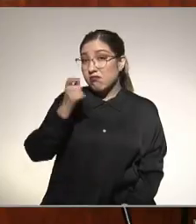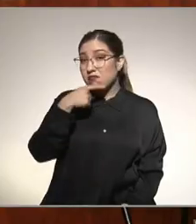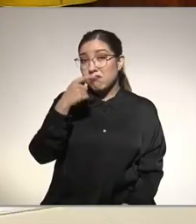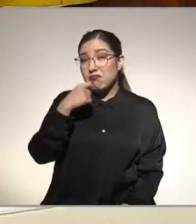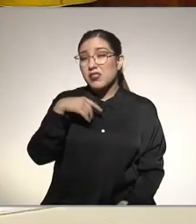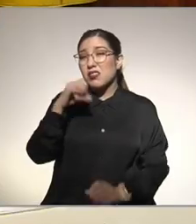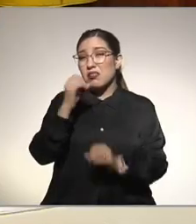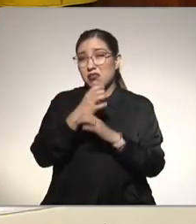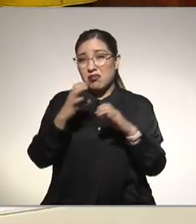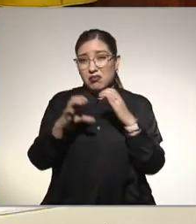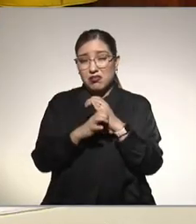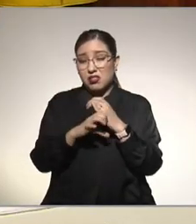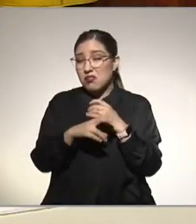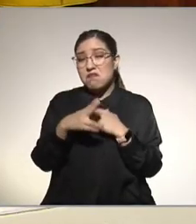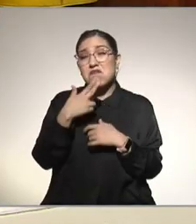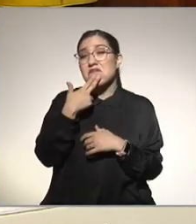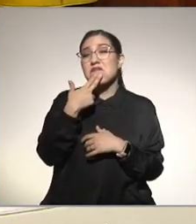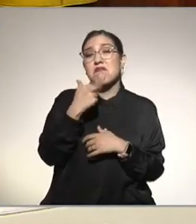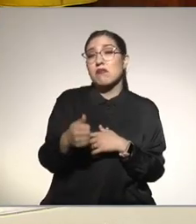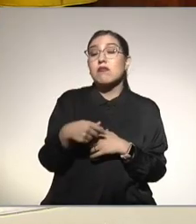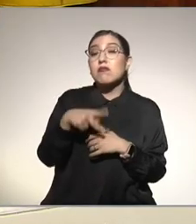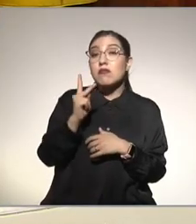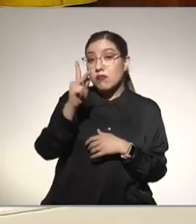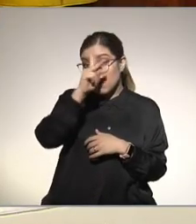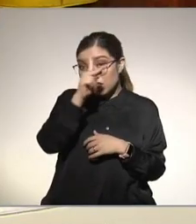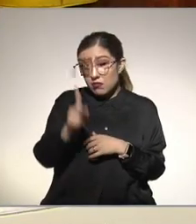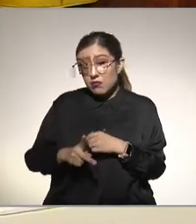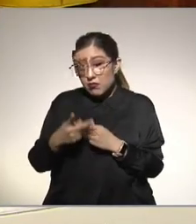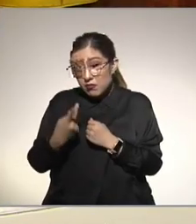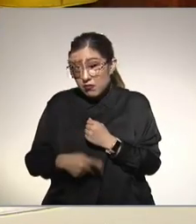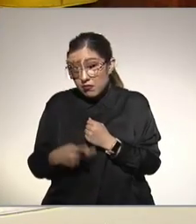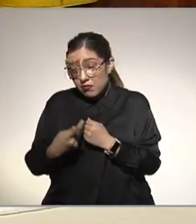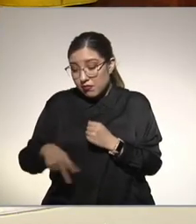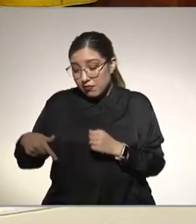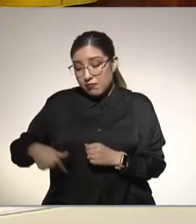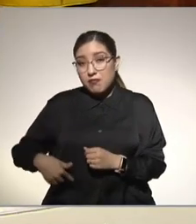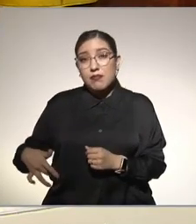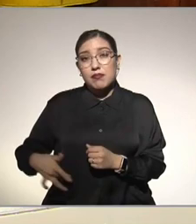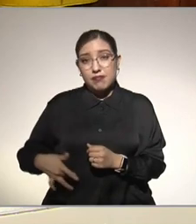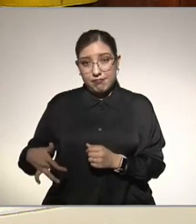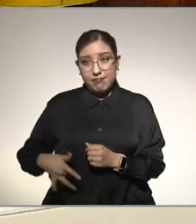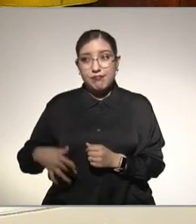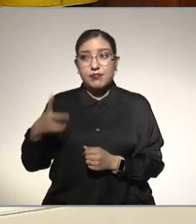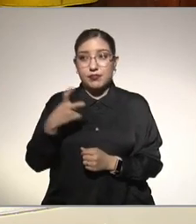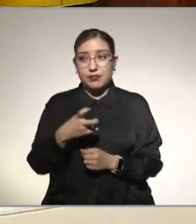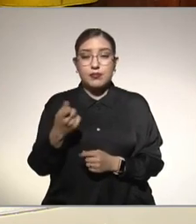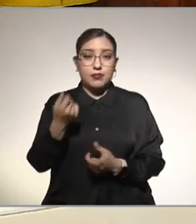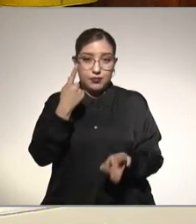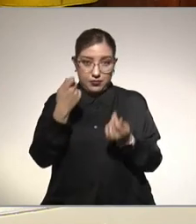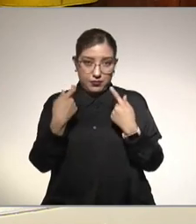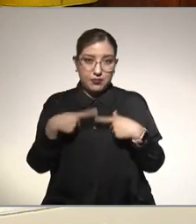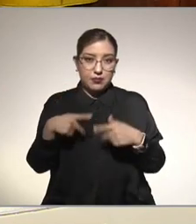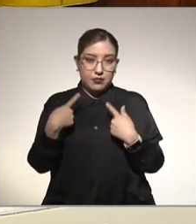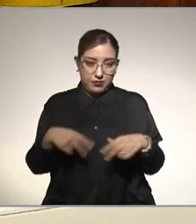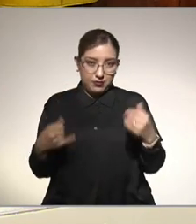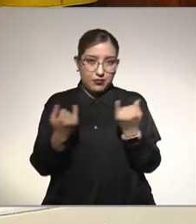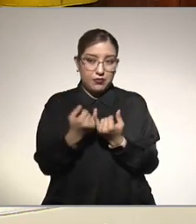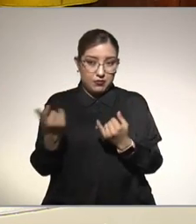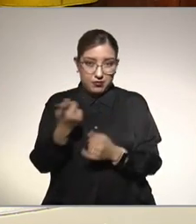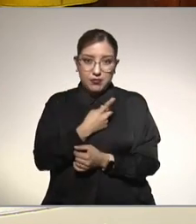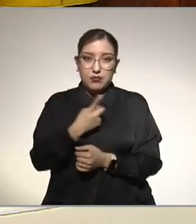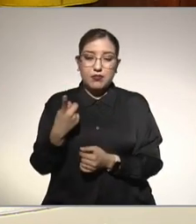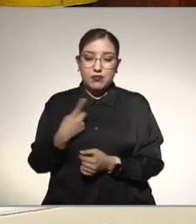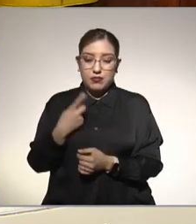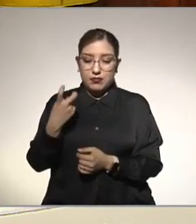por estos medicamentos y hay gente que incluso ha tenido que llegar a trasplante hepático por consumir estos estos pseudo medicamentos porque no son